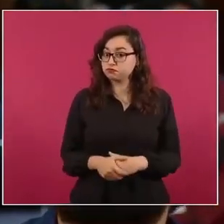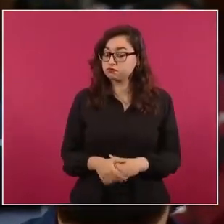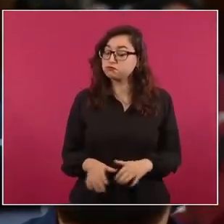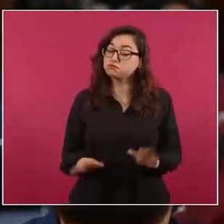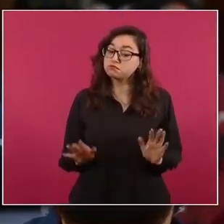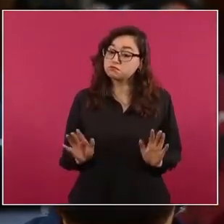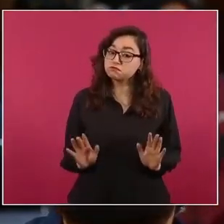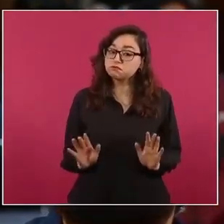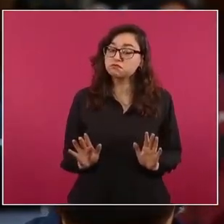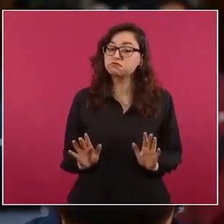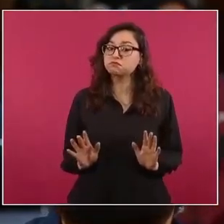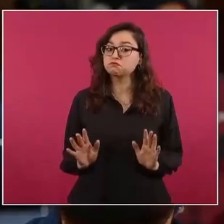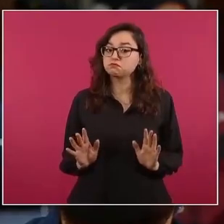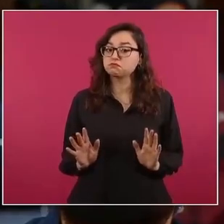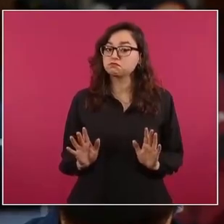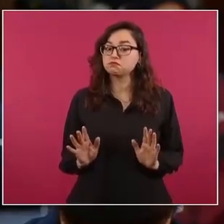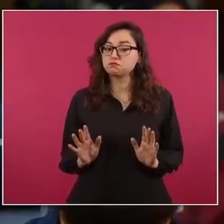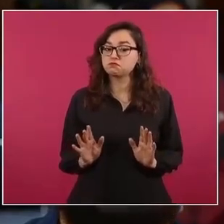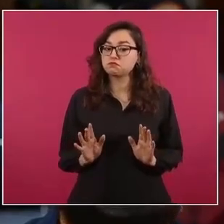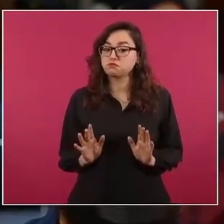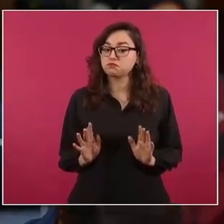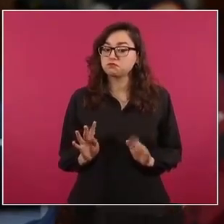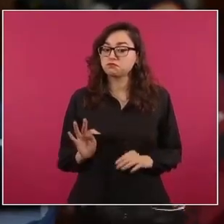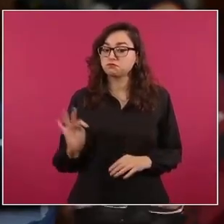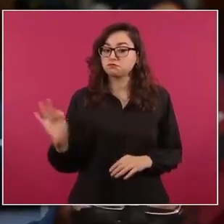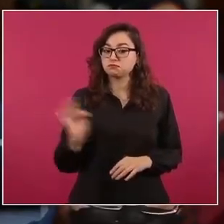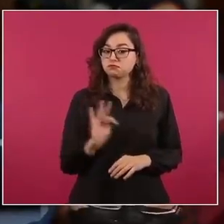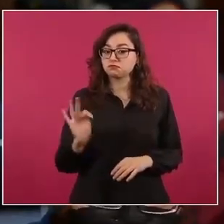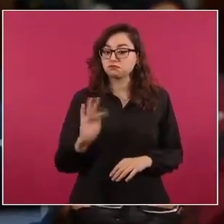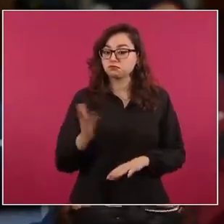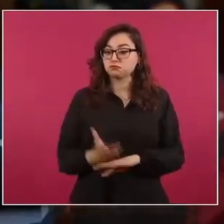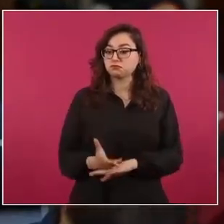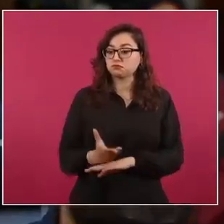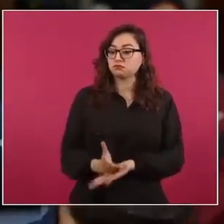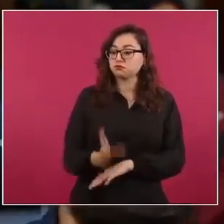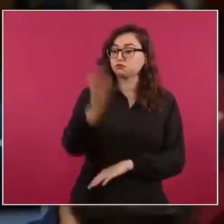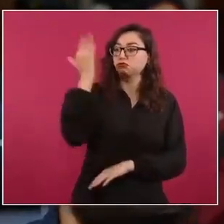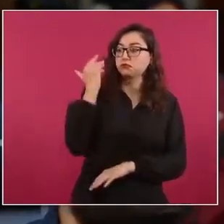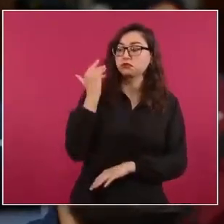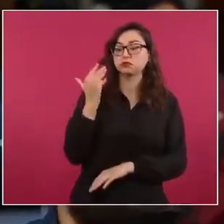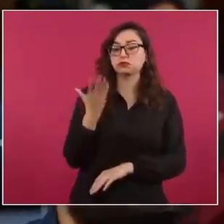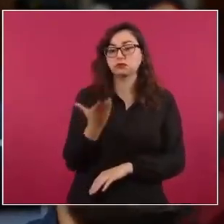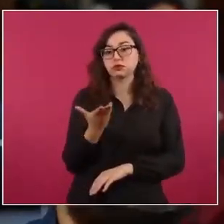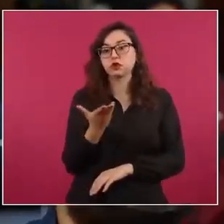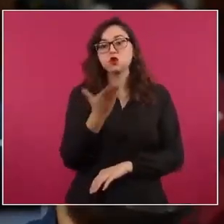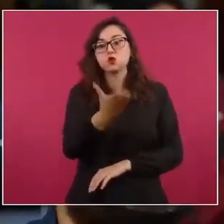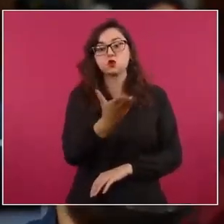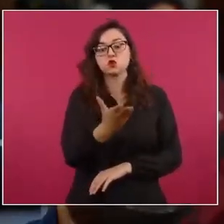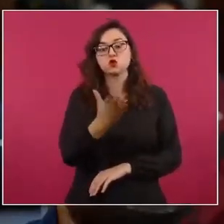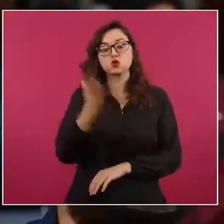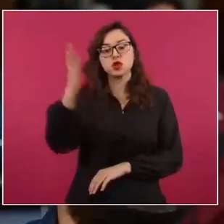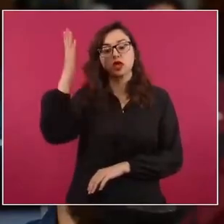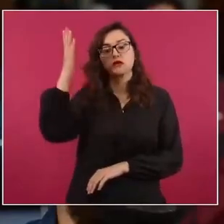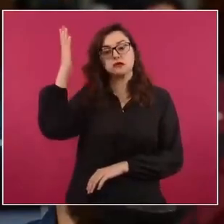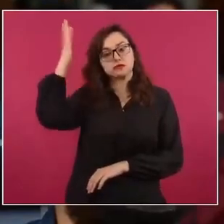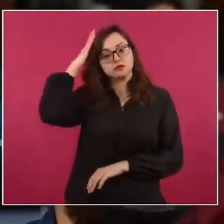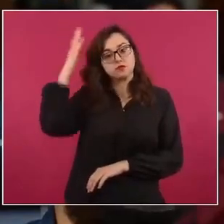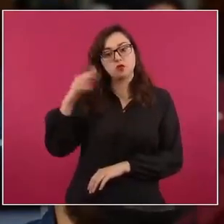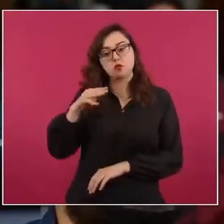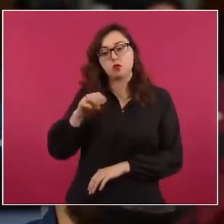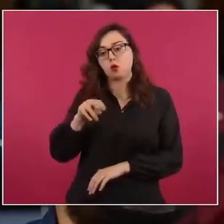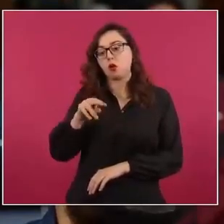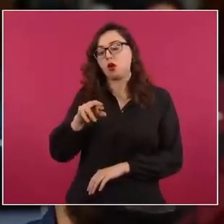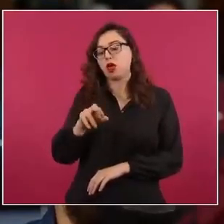tanta… si esto no contradice lo que usted decía y también otros liderazgos de Morena, cuando en otras